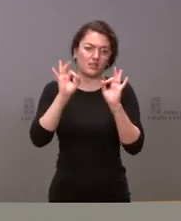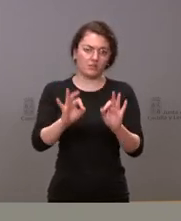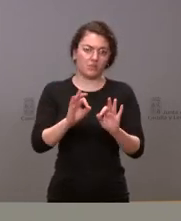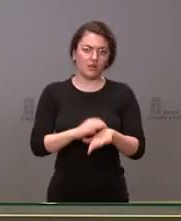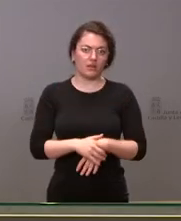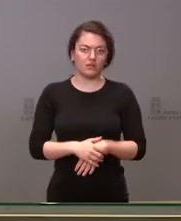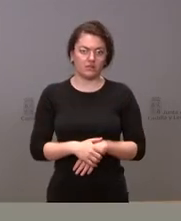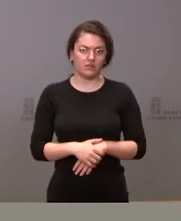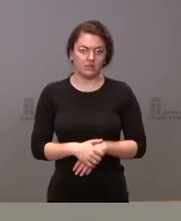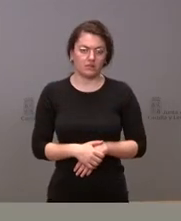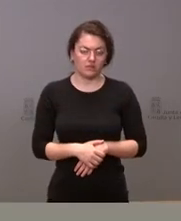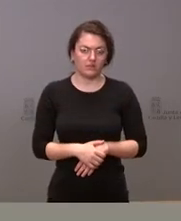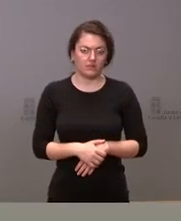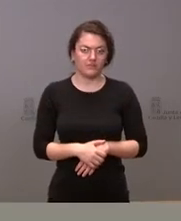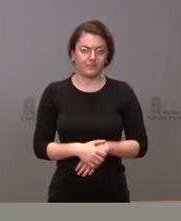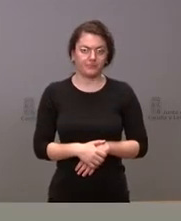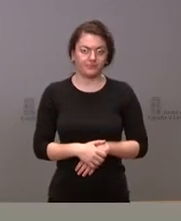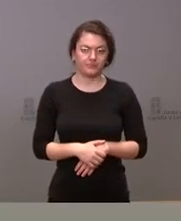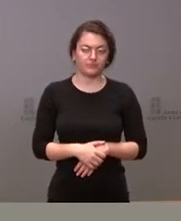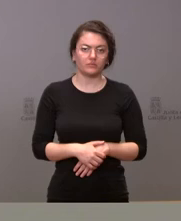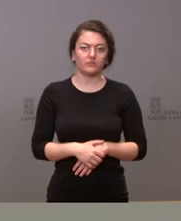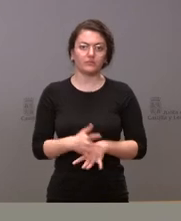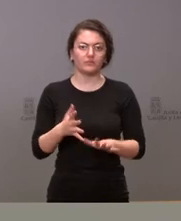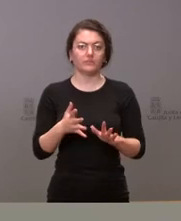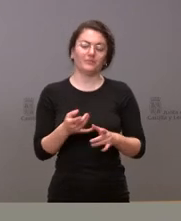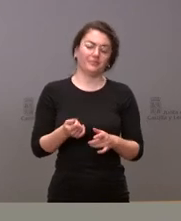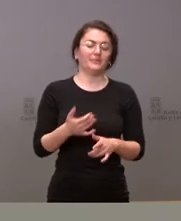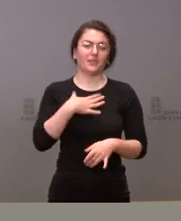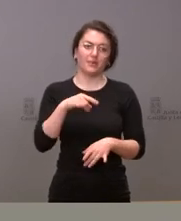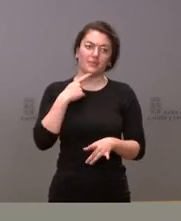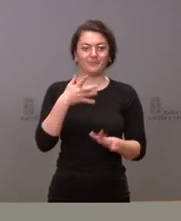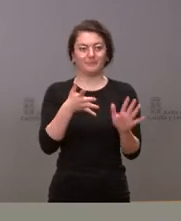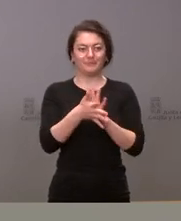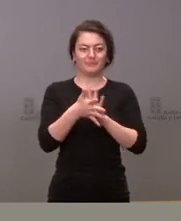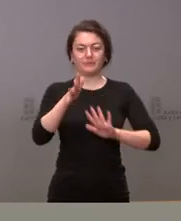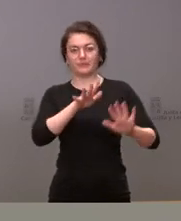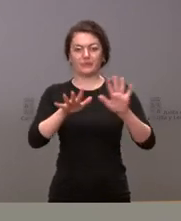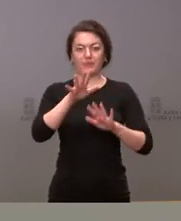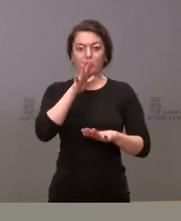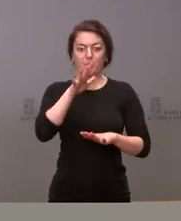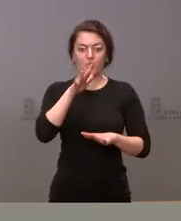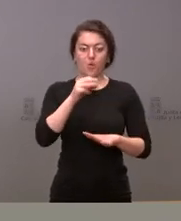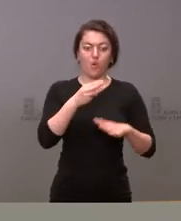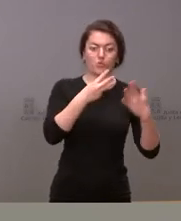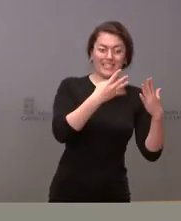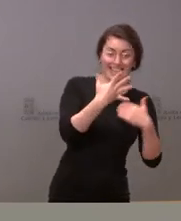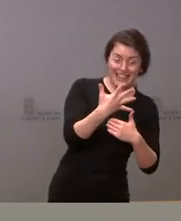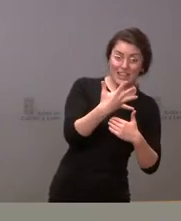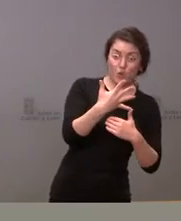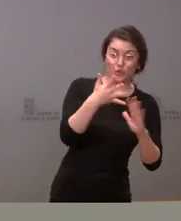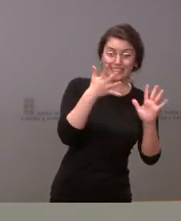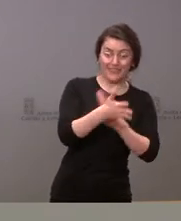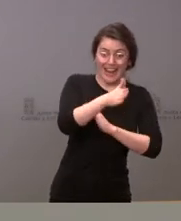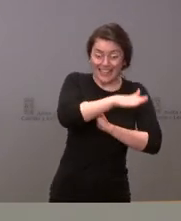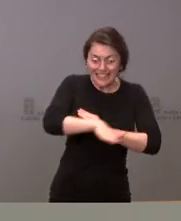por ahí venía la idea de que quizá no lo explique bien la diferencia entre 85 y 84 85 son los